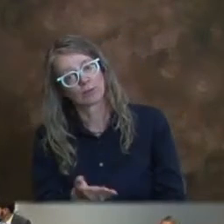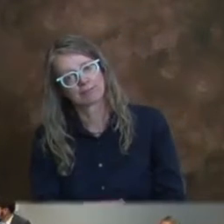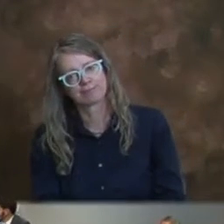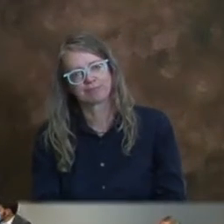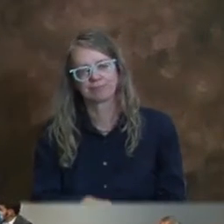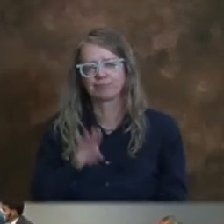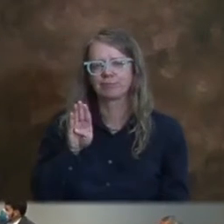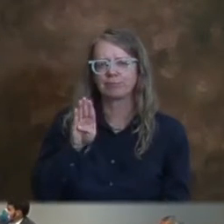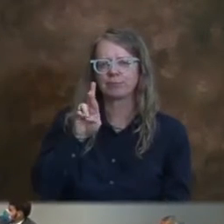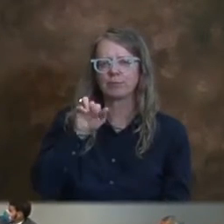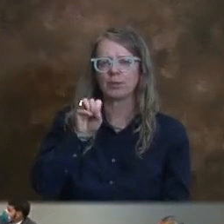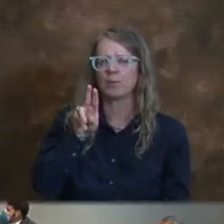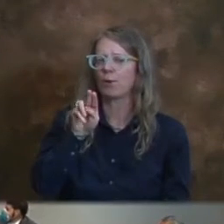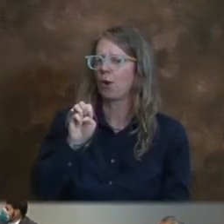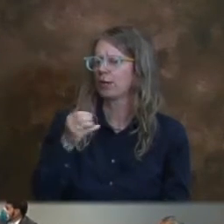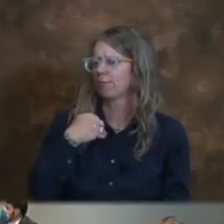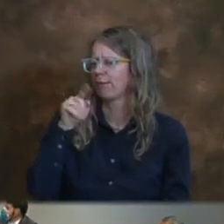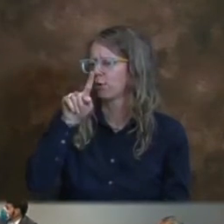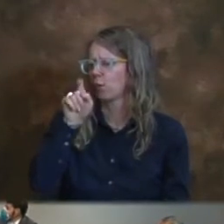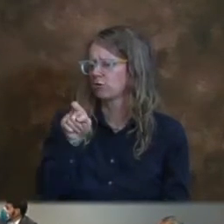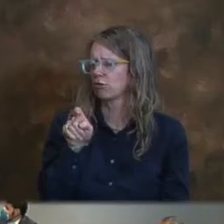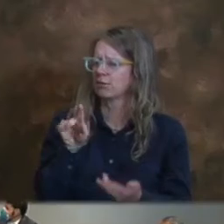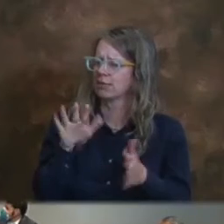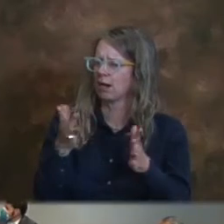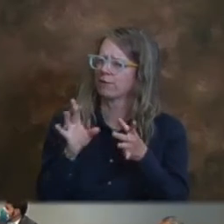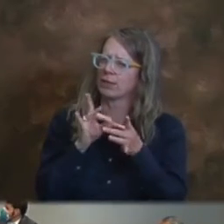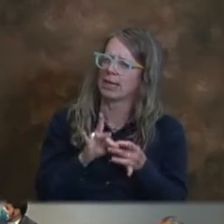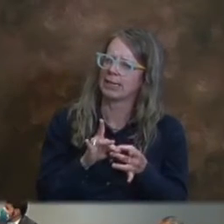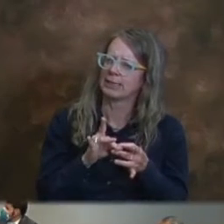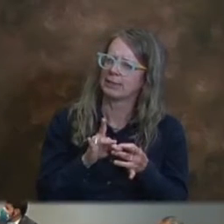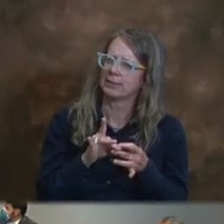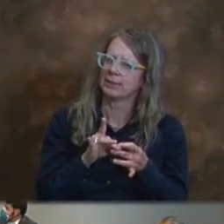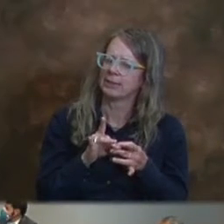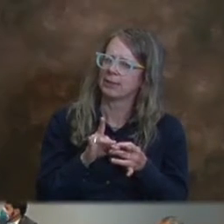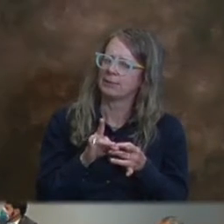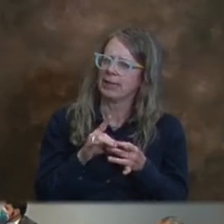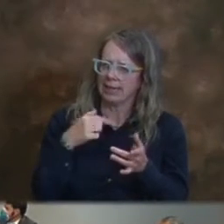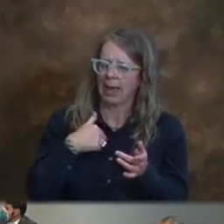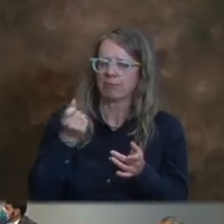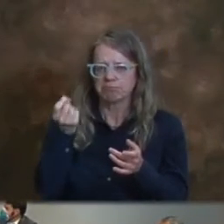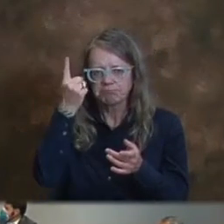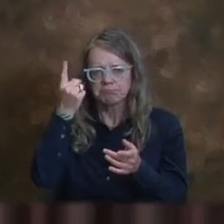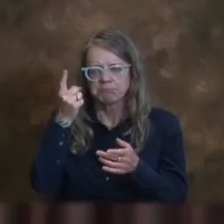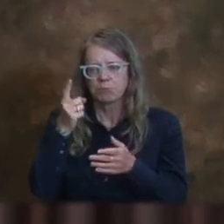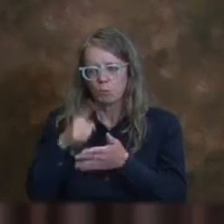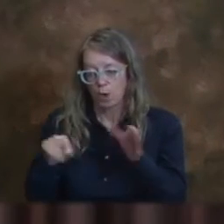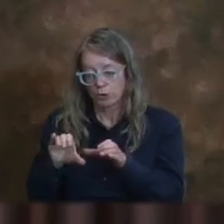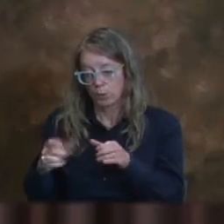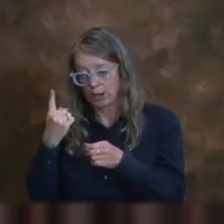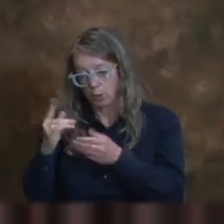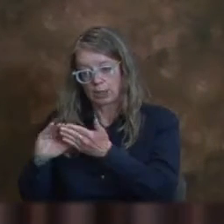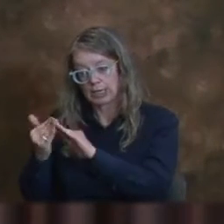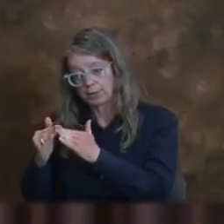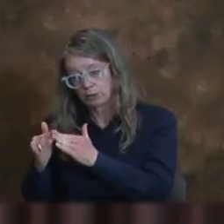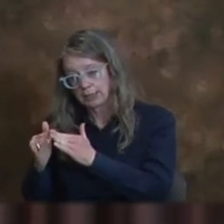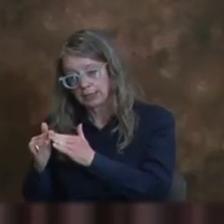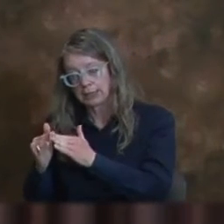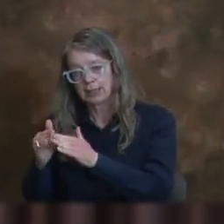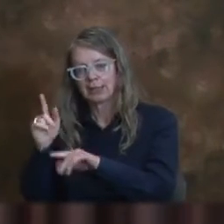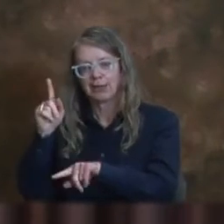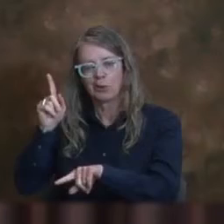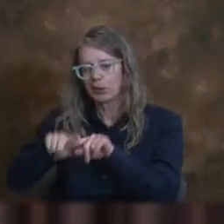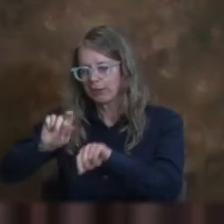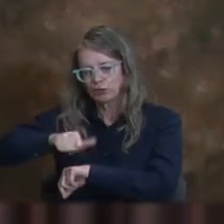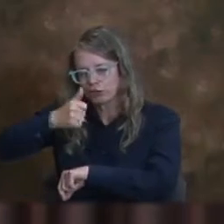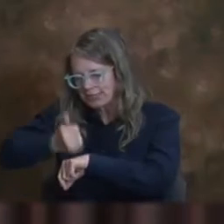Y relacionado con eso, yo soy consciente de que con respecto a la comunidad no podemos establecer un